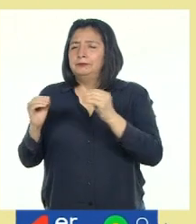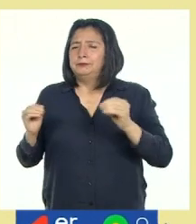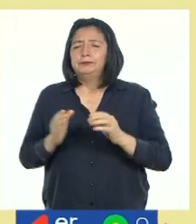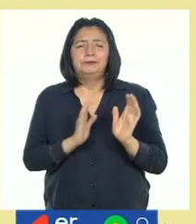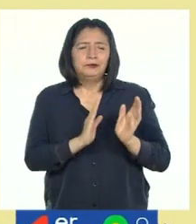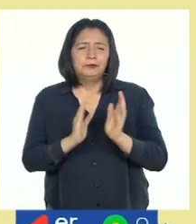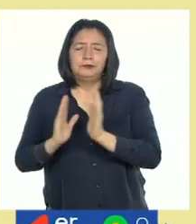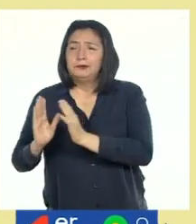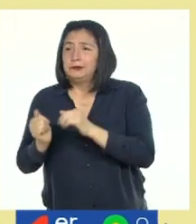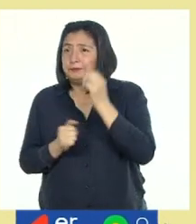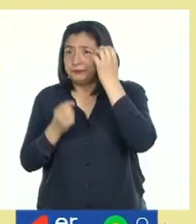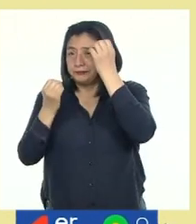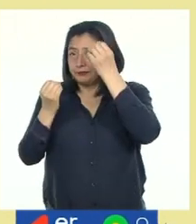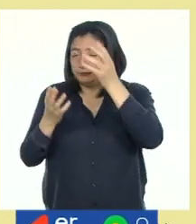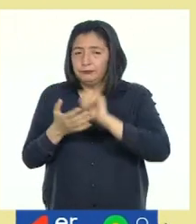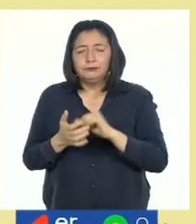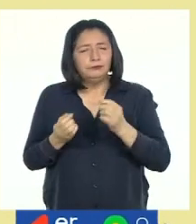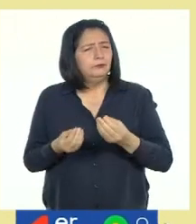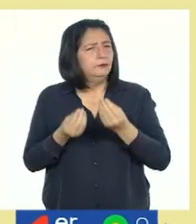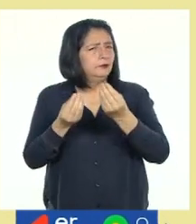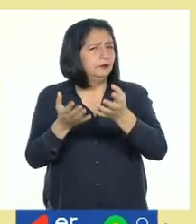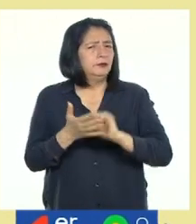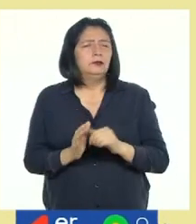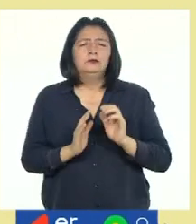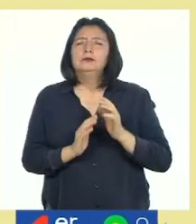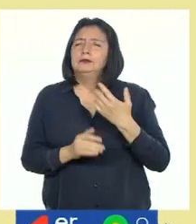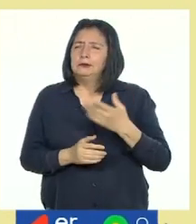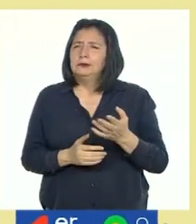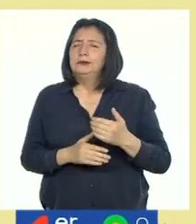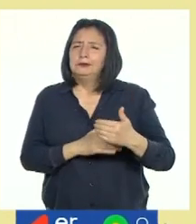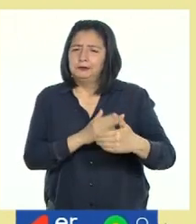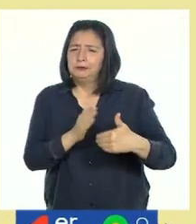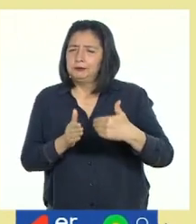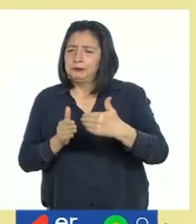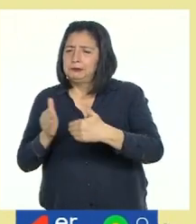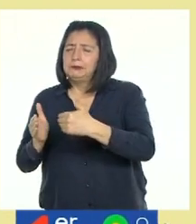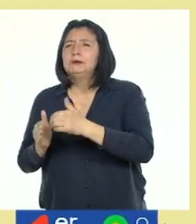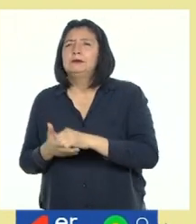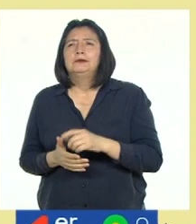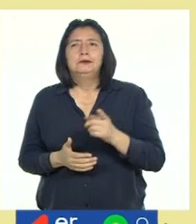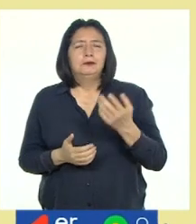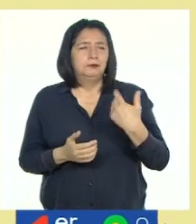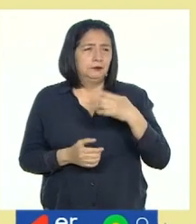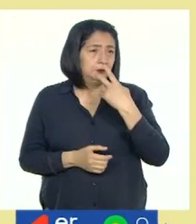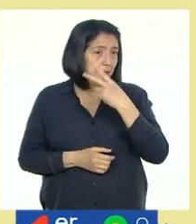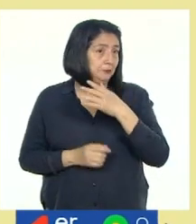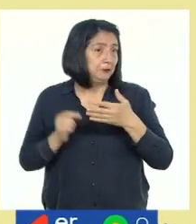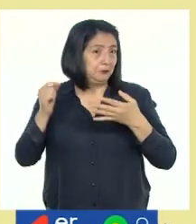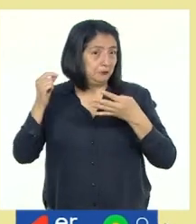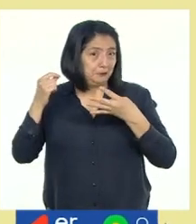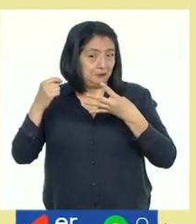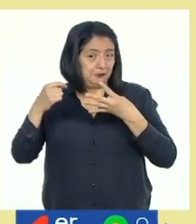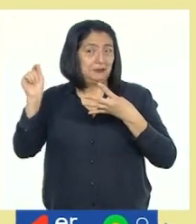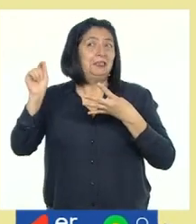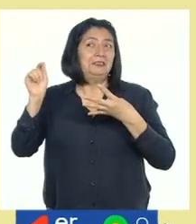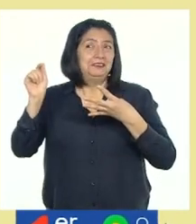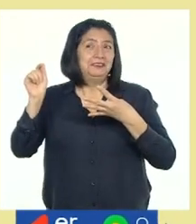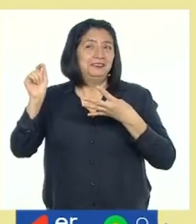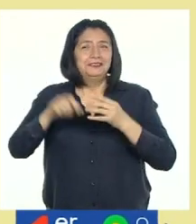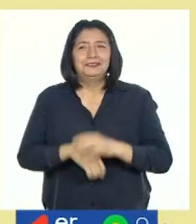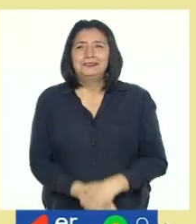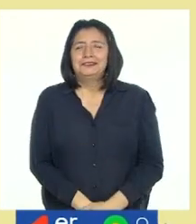organizan la información y brindan un orden en la secuencia. Vamos a poner un gran check.